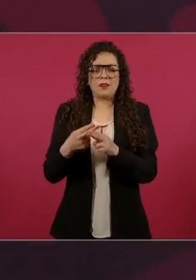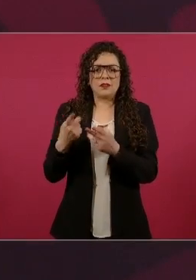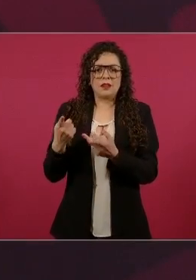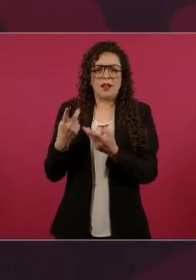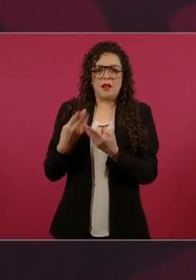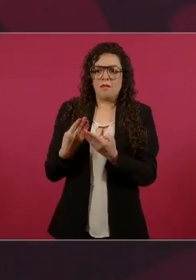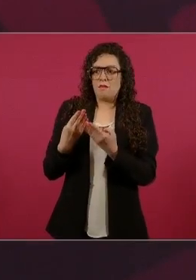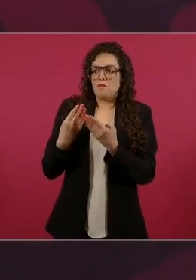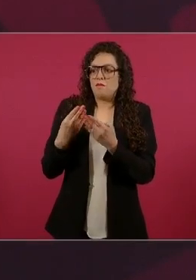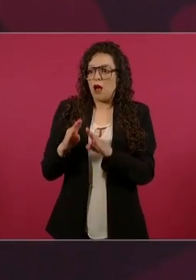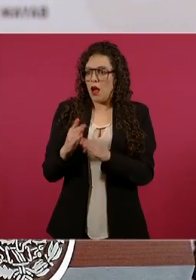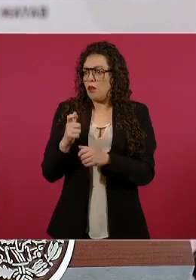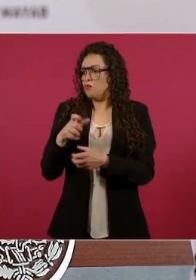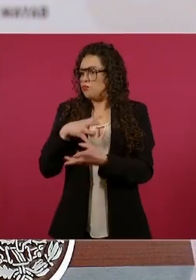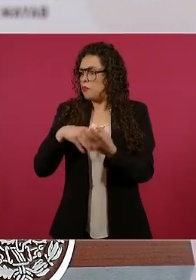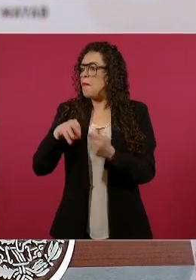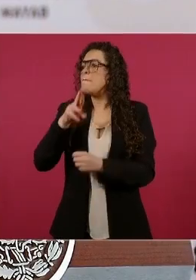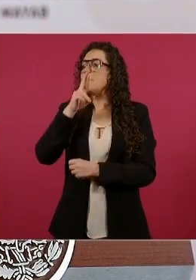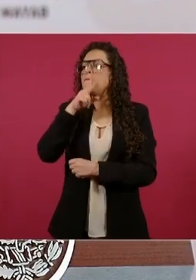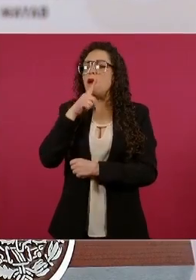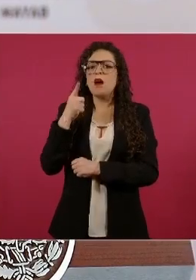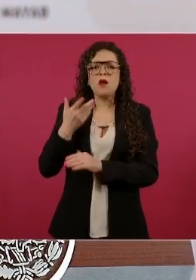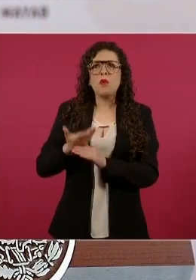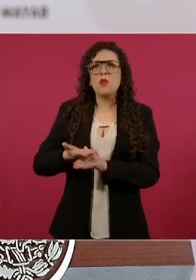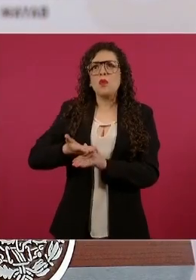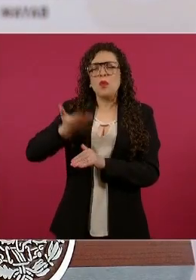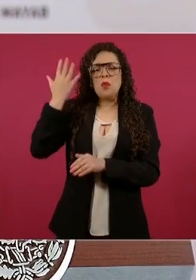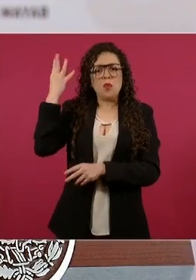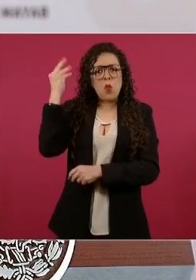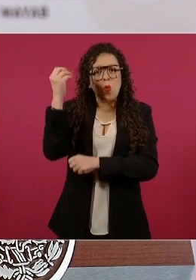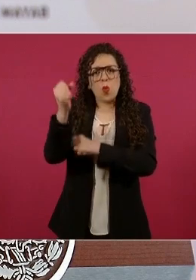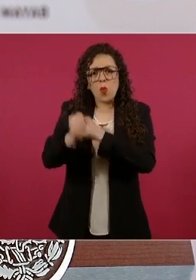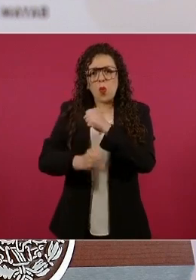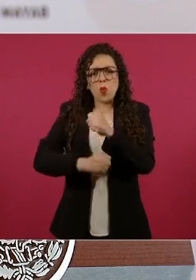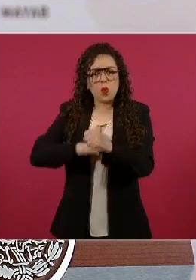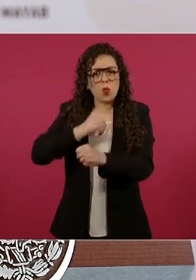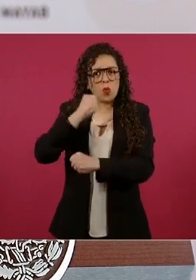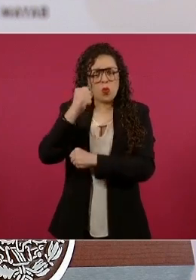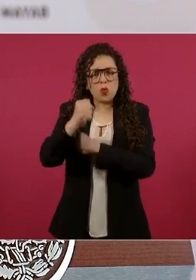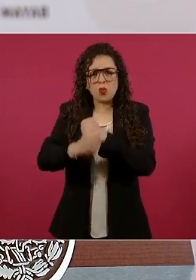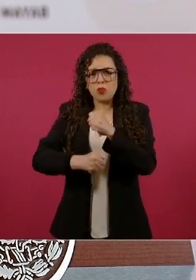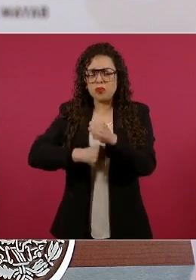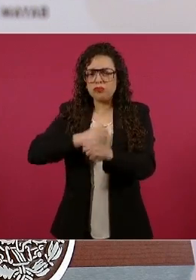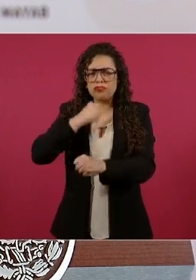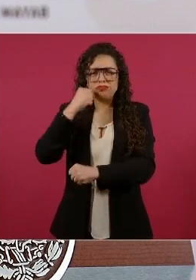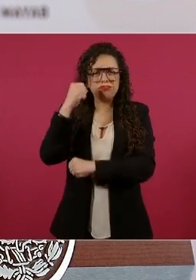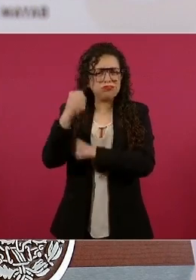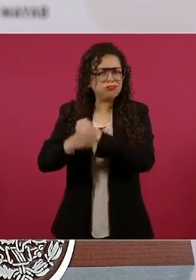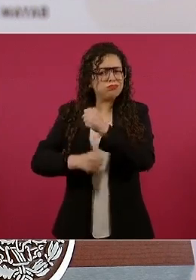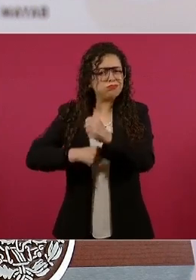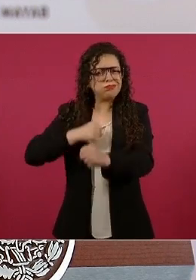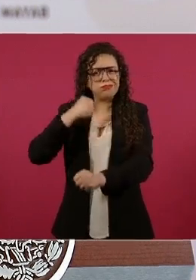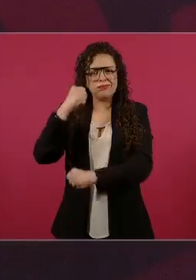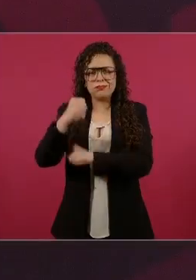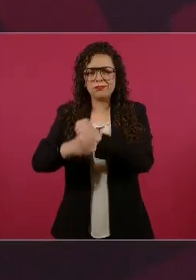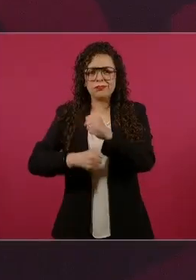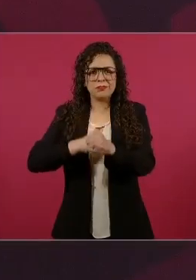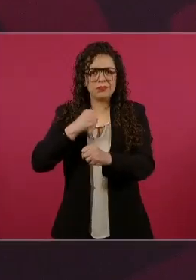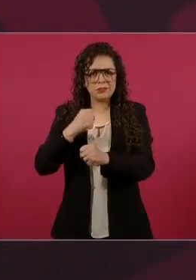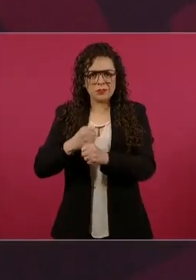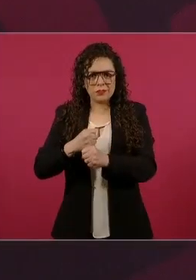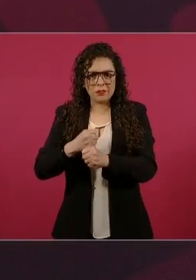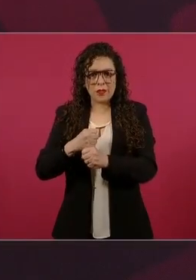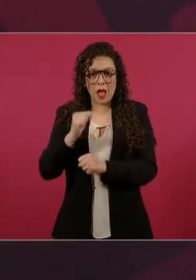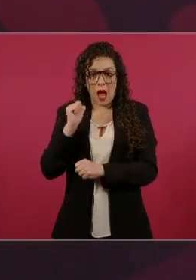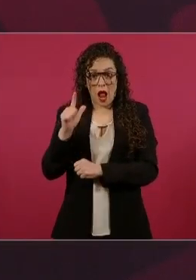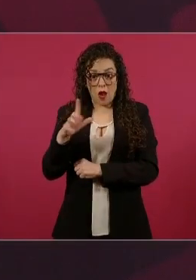es histórico, no hay antecedente